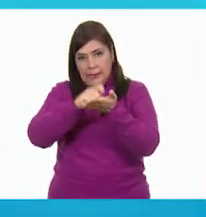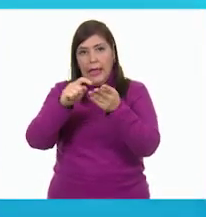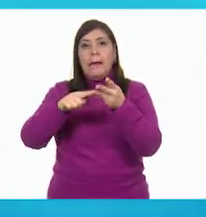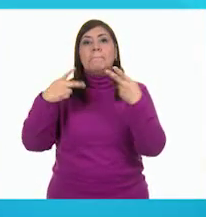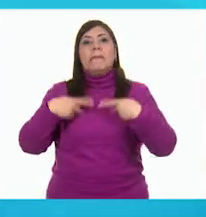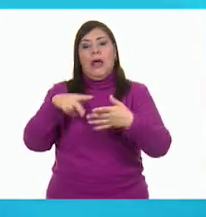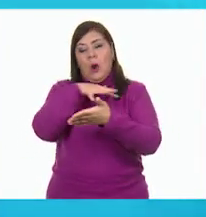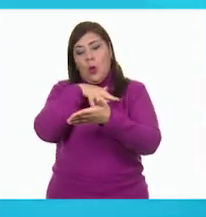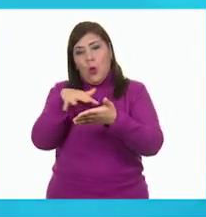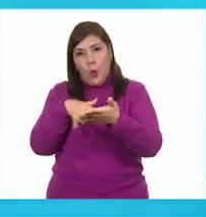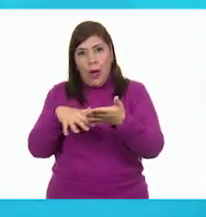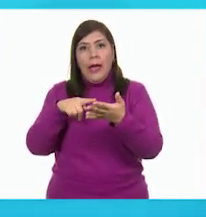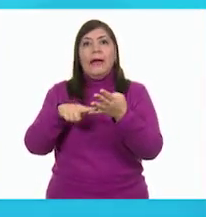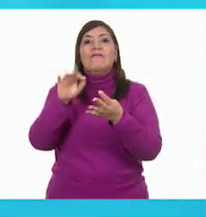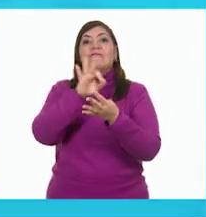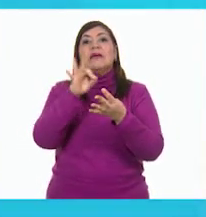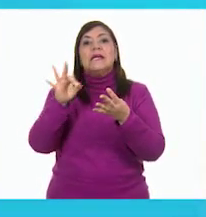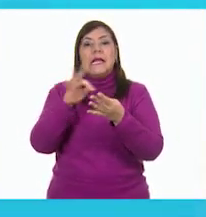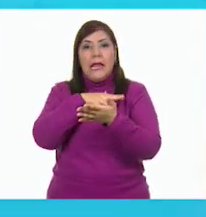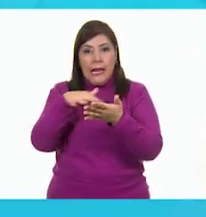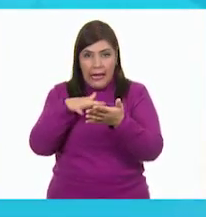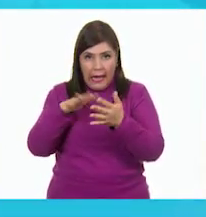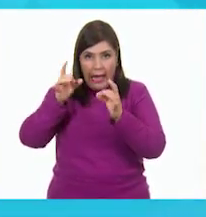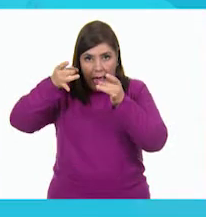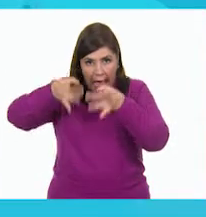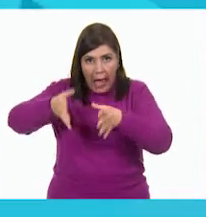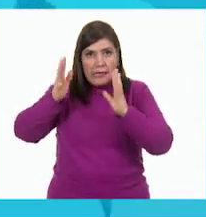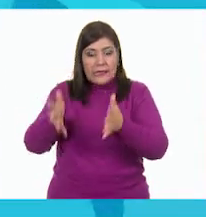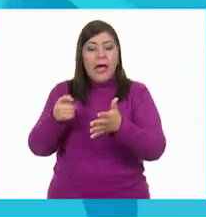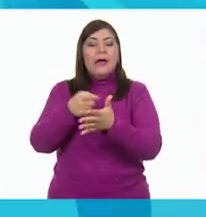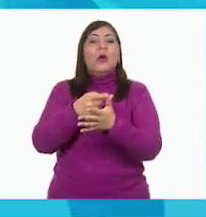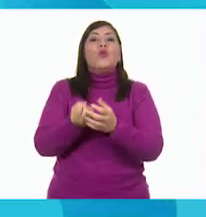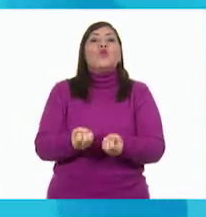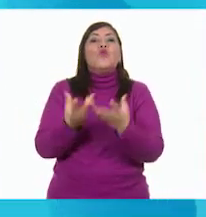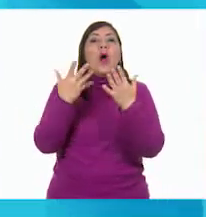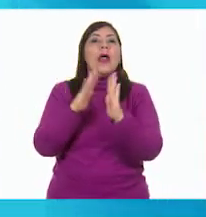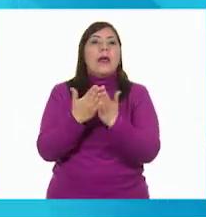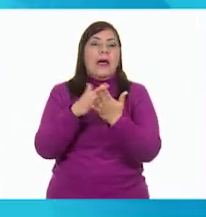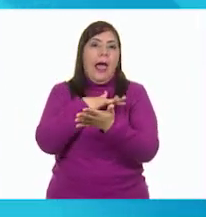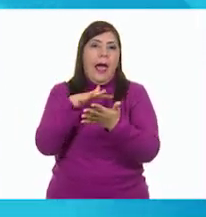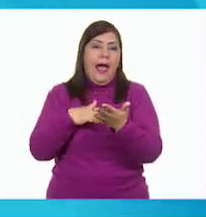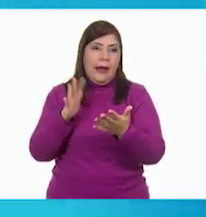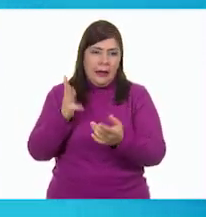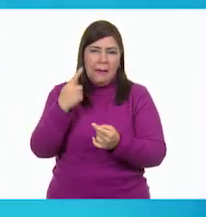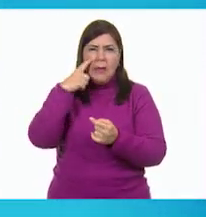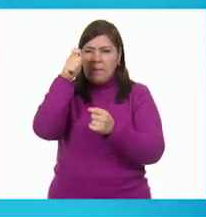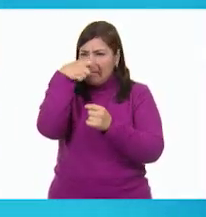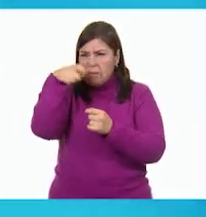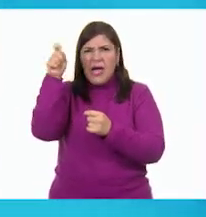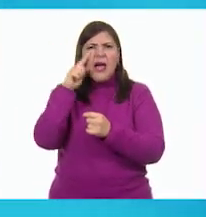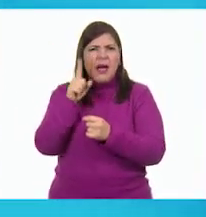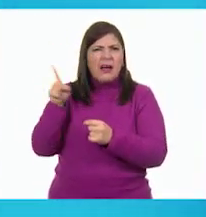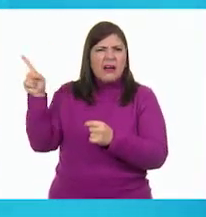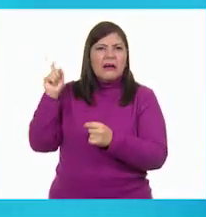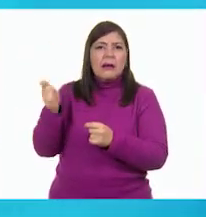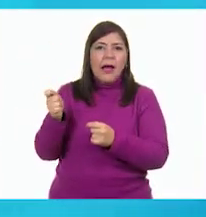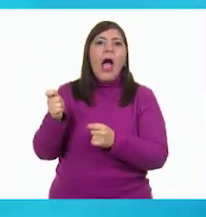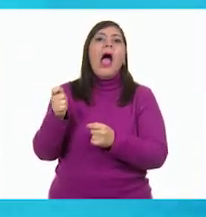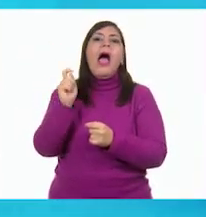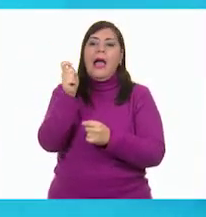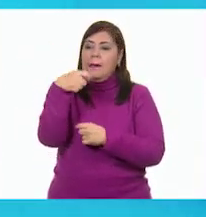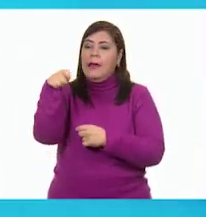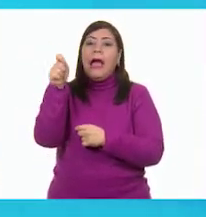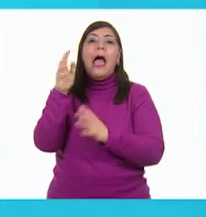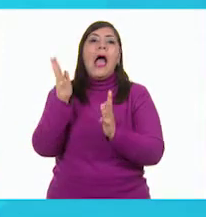Sí. Fecha de lectura. Muy bien. Y libros leídos. Y tiene una palomita. ¿Qué significa esa palomita? Eh, que ya lo